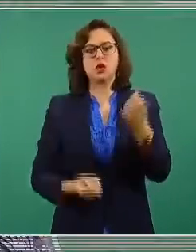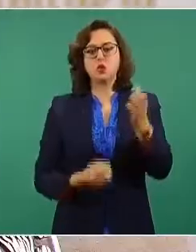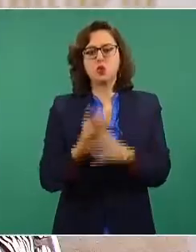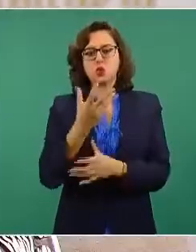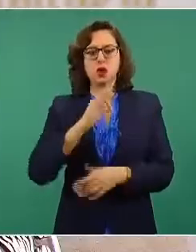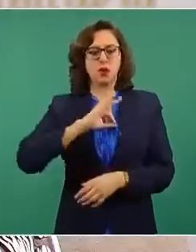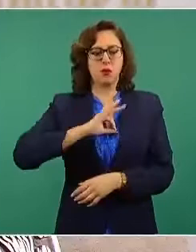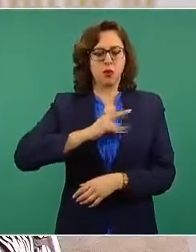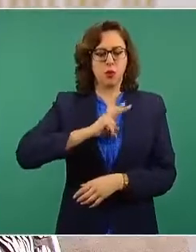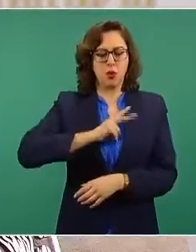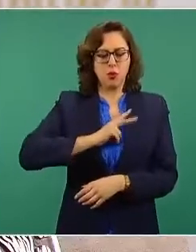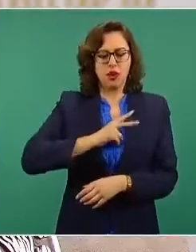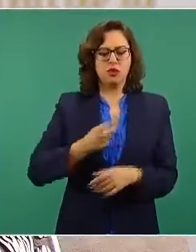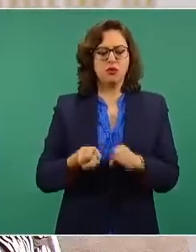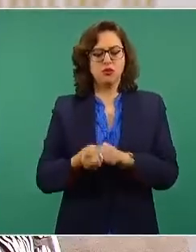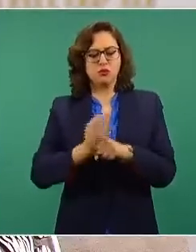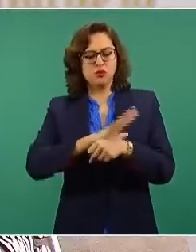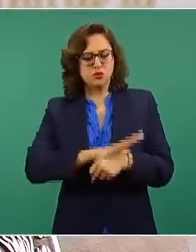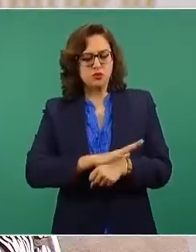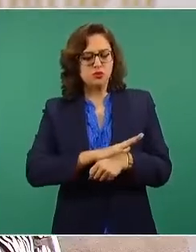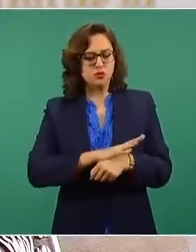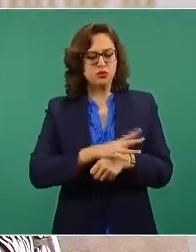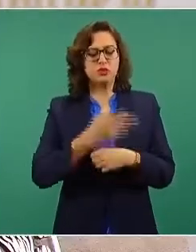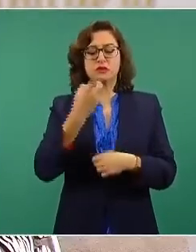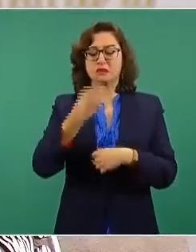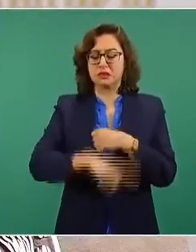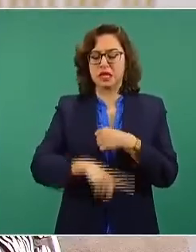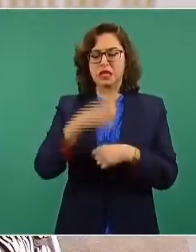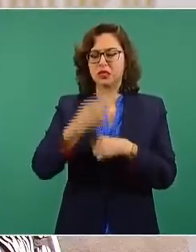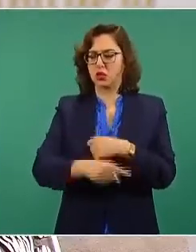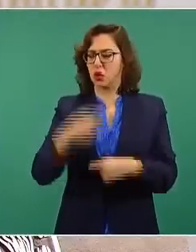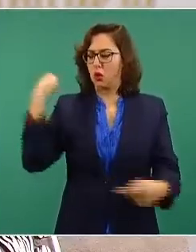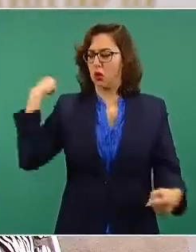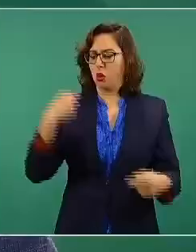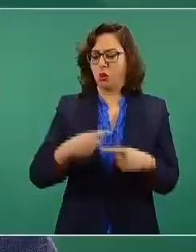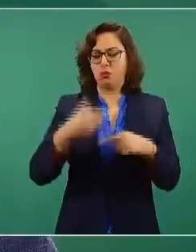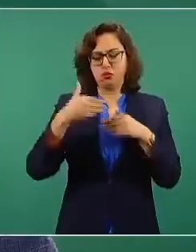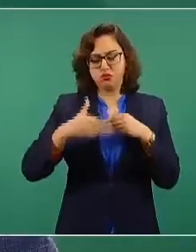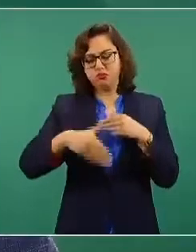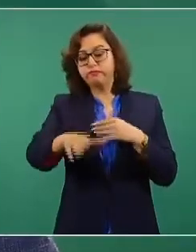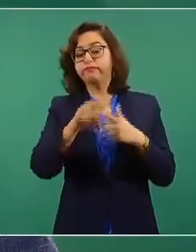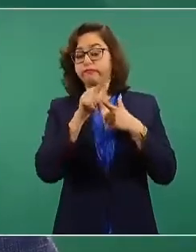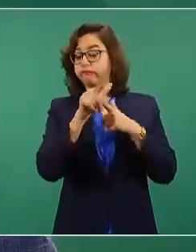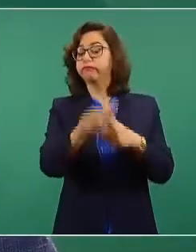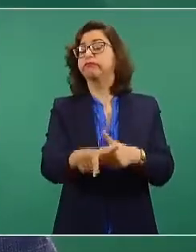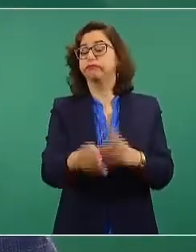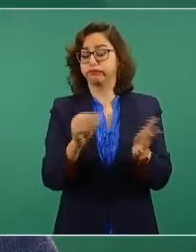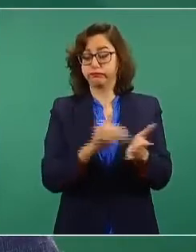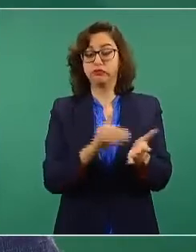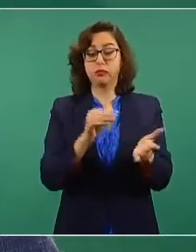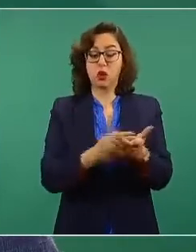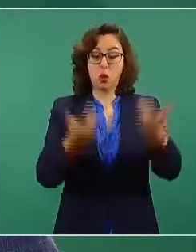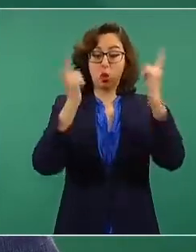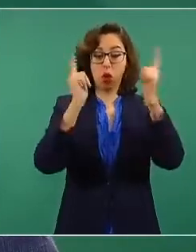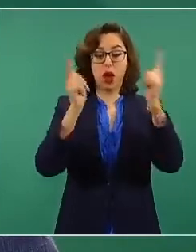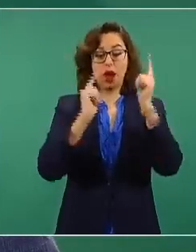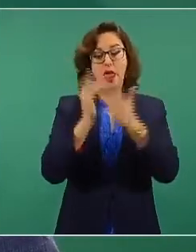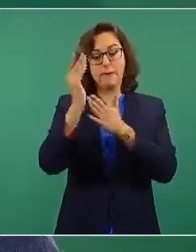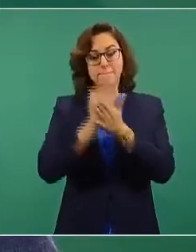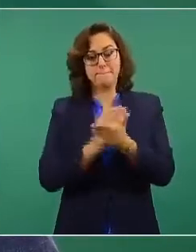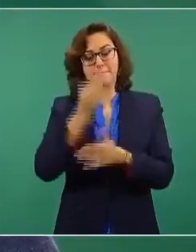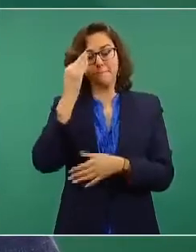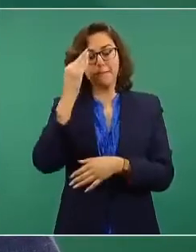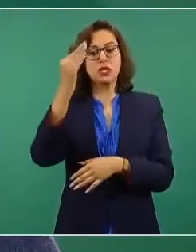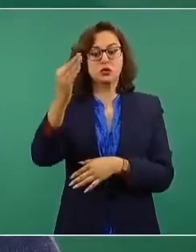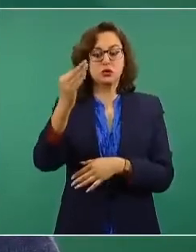causando y seguirá, espero que por menos tiempo, el virus SARS-CoV-2. Para valorar